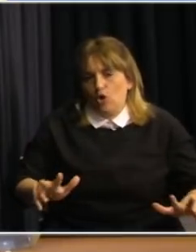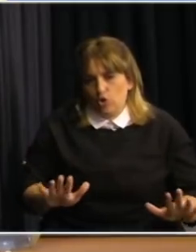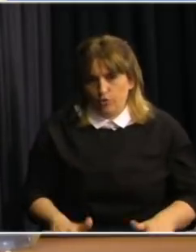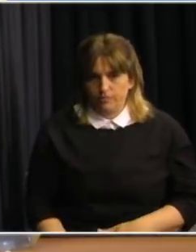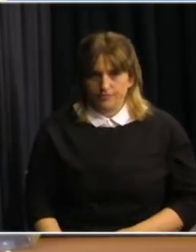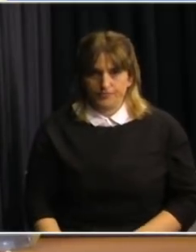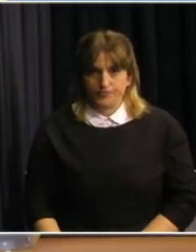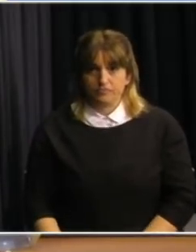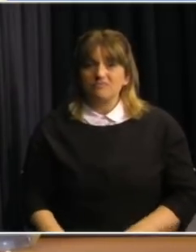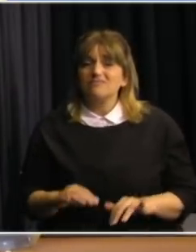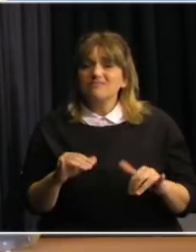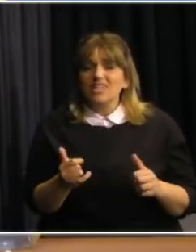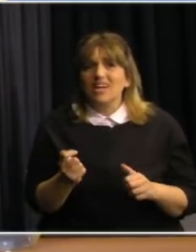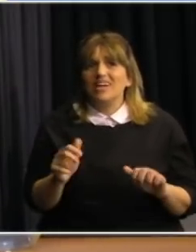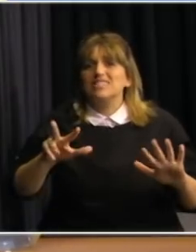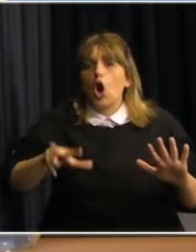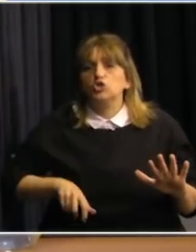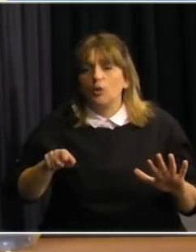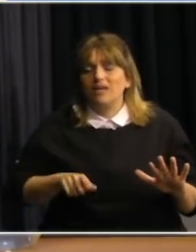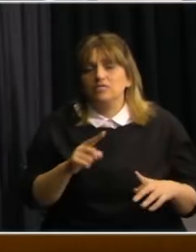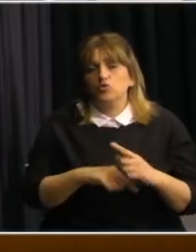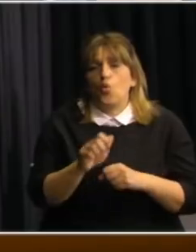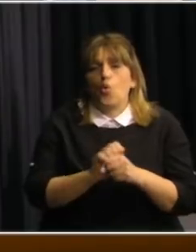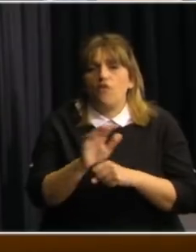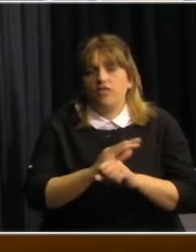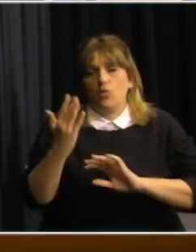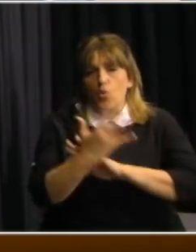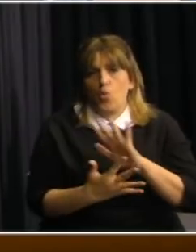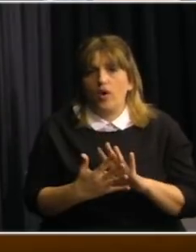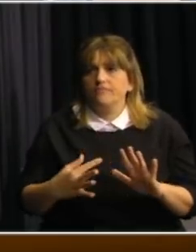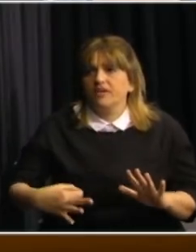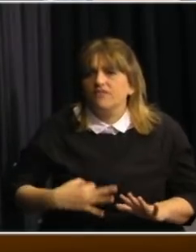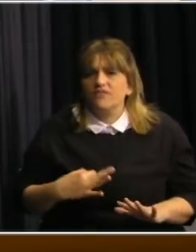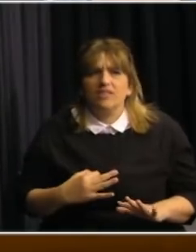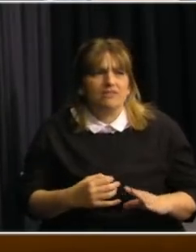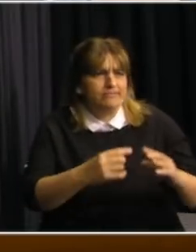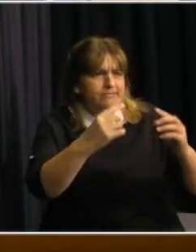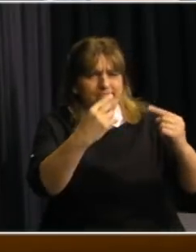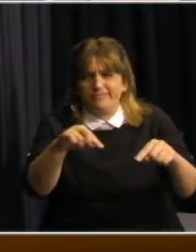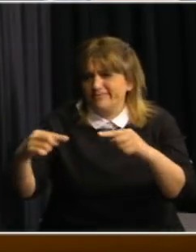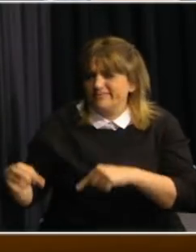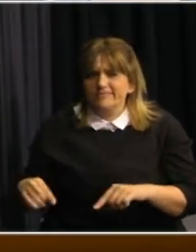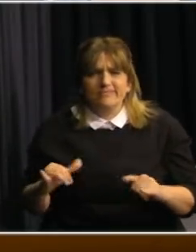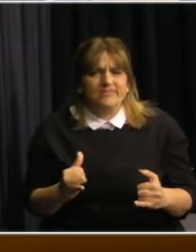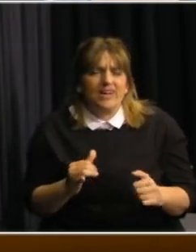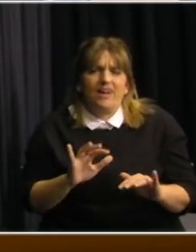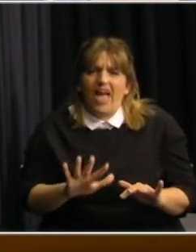Ya tenemos casi 8 meses de pandemia en Uruguay. Nuestras vidas se han visto profundamente afectadas,